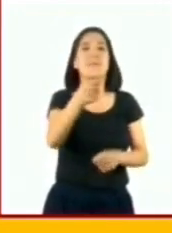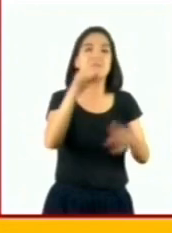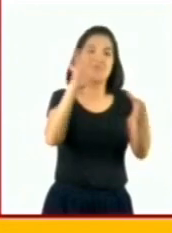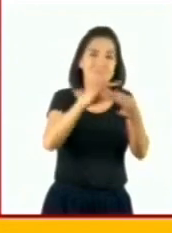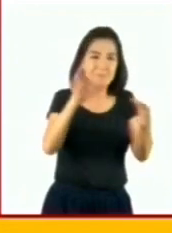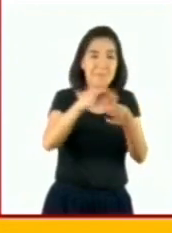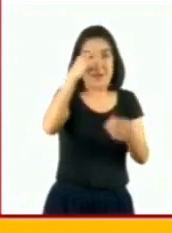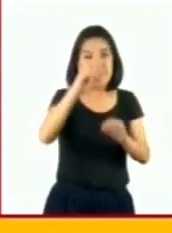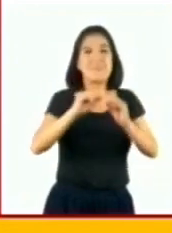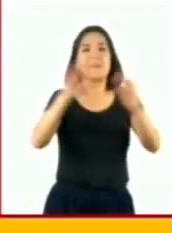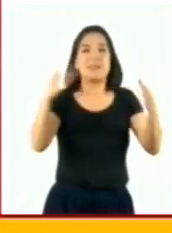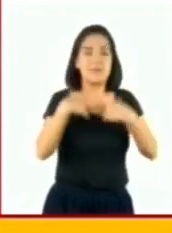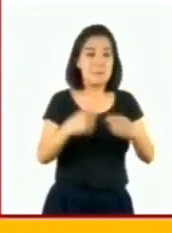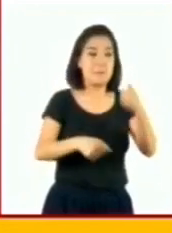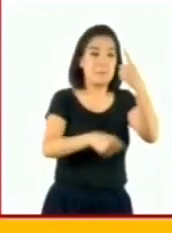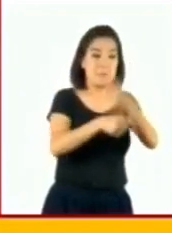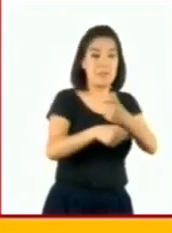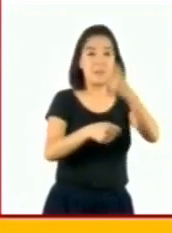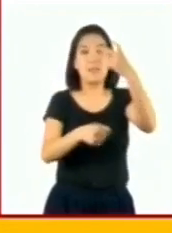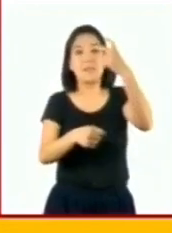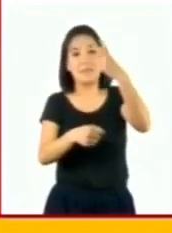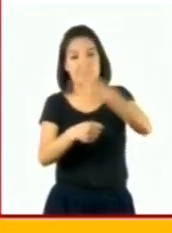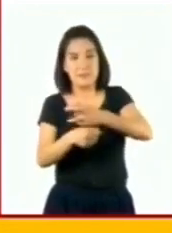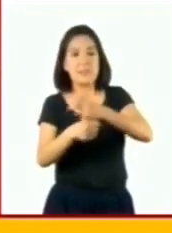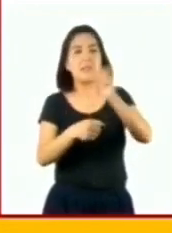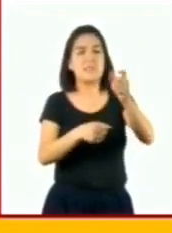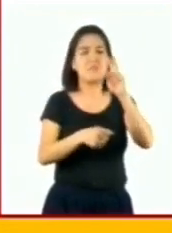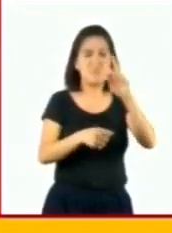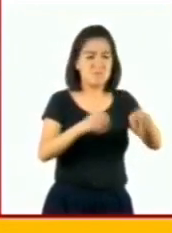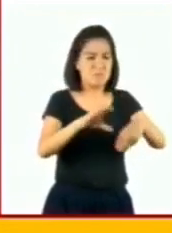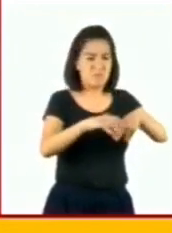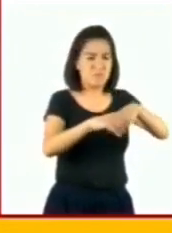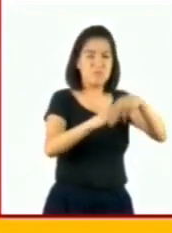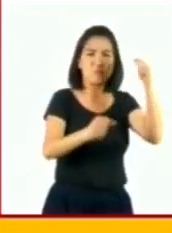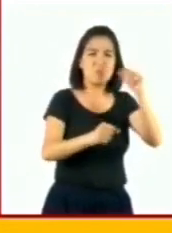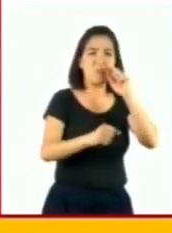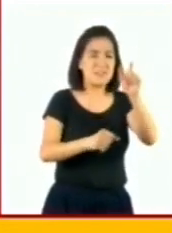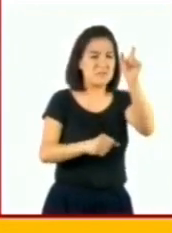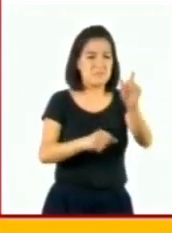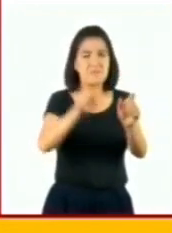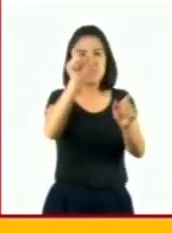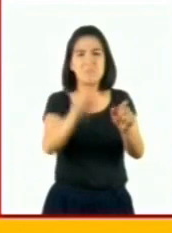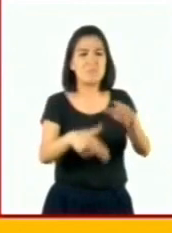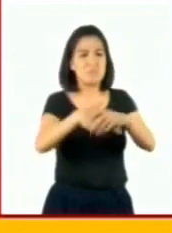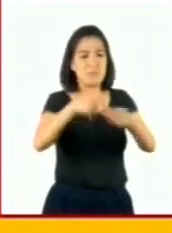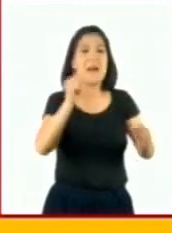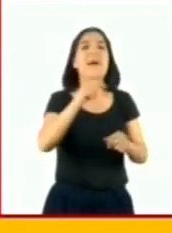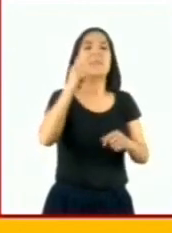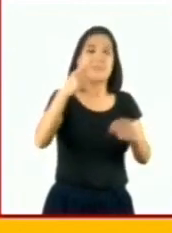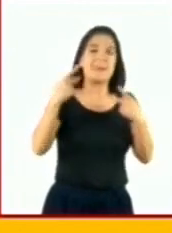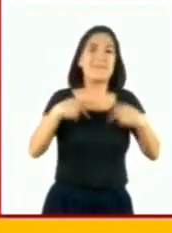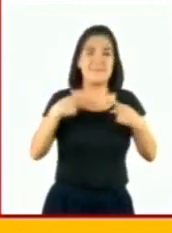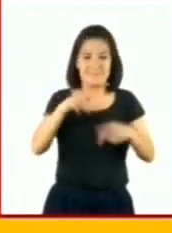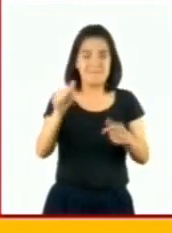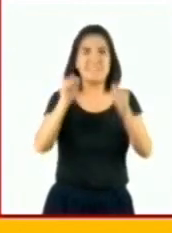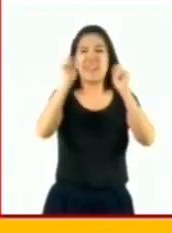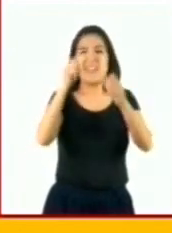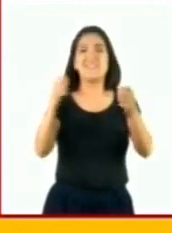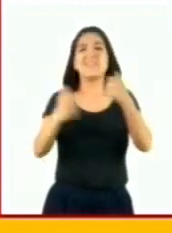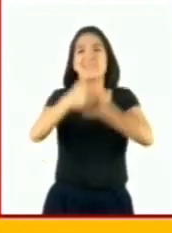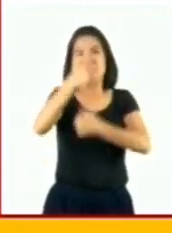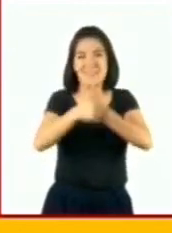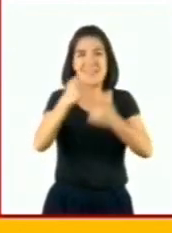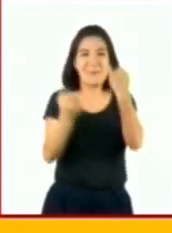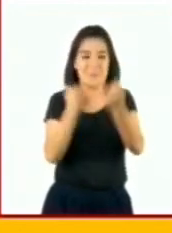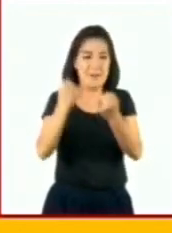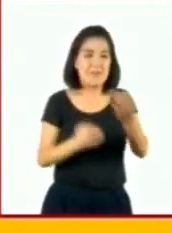la segunda y tercera columna tenemos unos espacios que deben llenar cada jugador. Observemos que hay un cero y